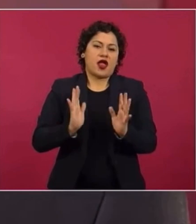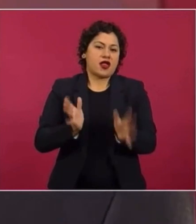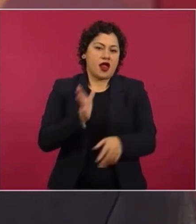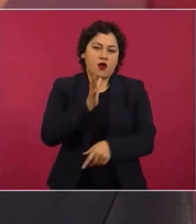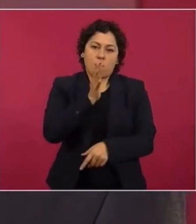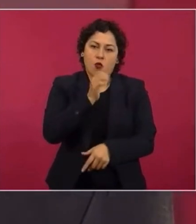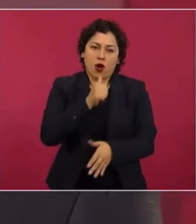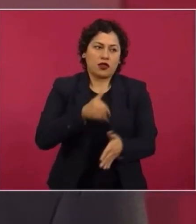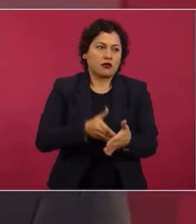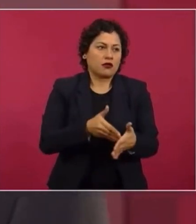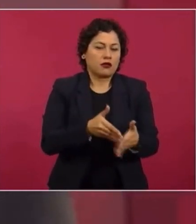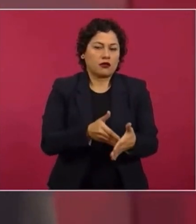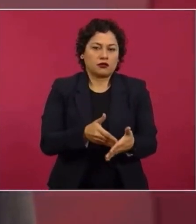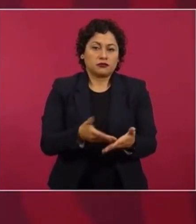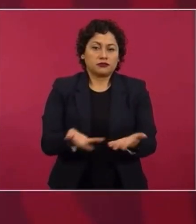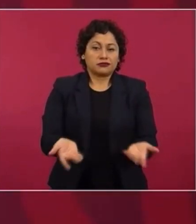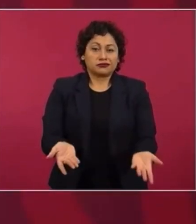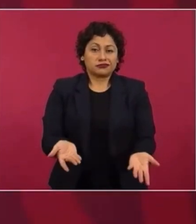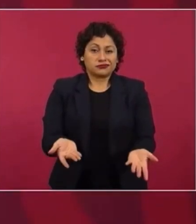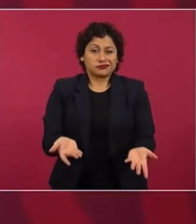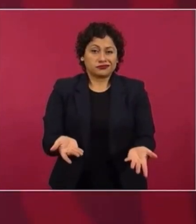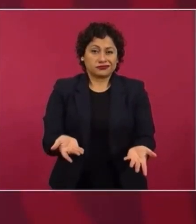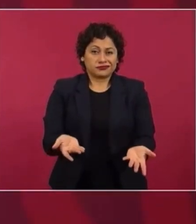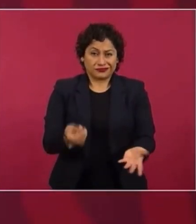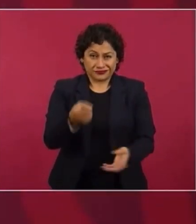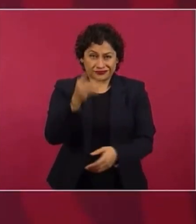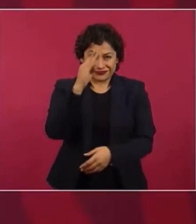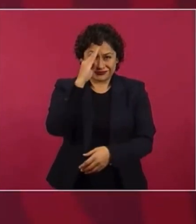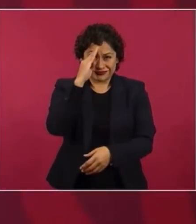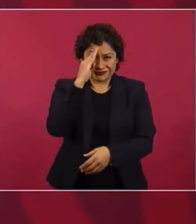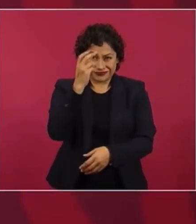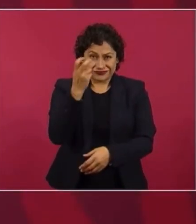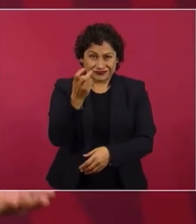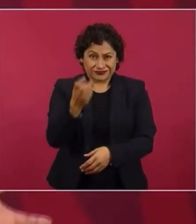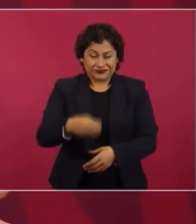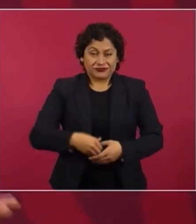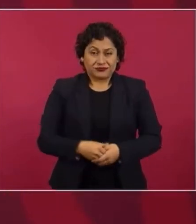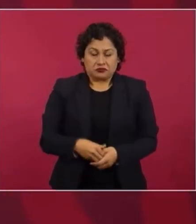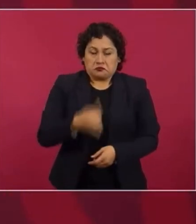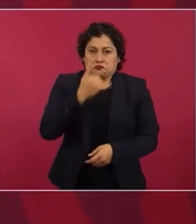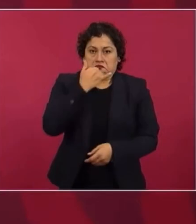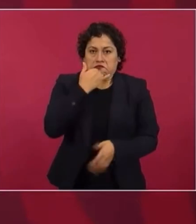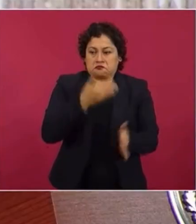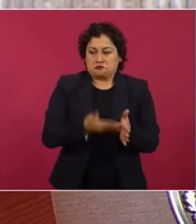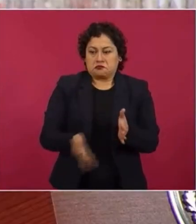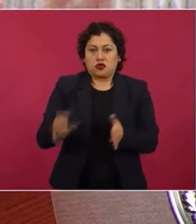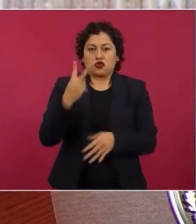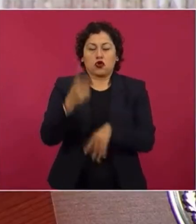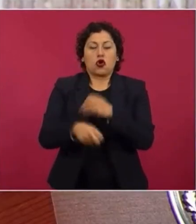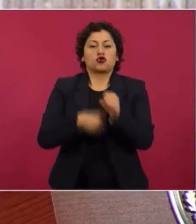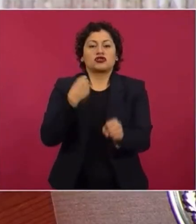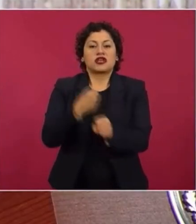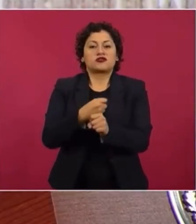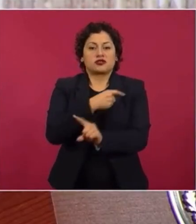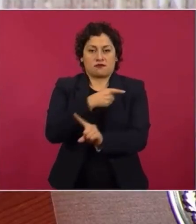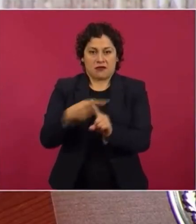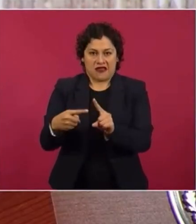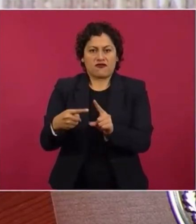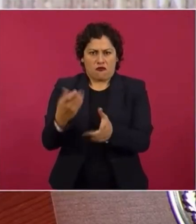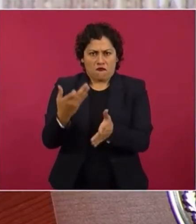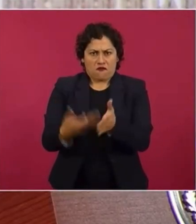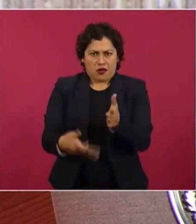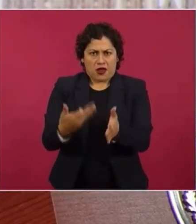pues imagínense, me faltan dos años y medio, si así lo decide el pueblo.